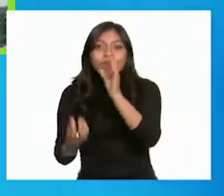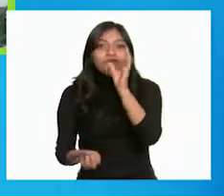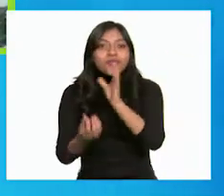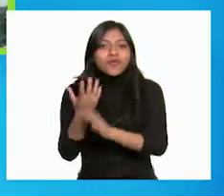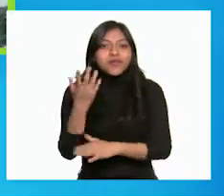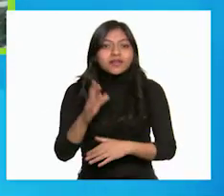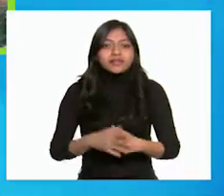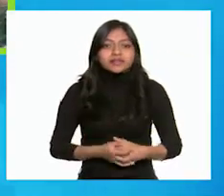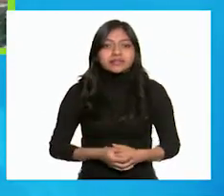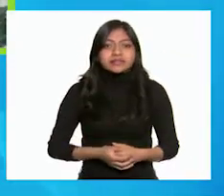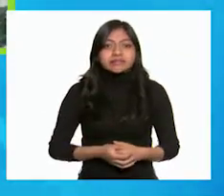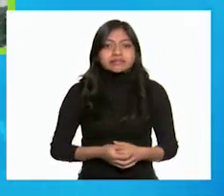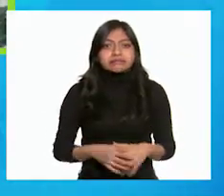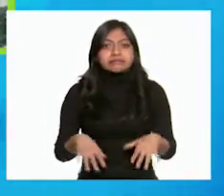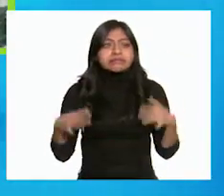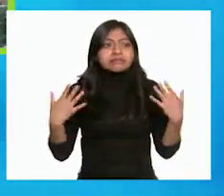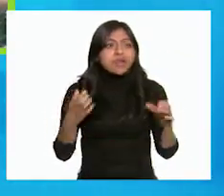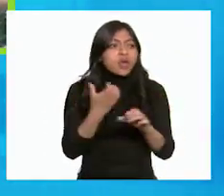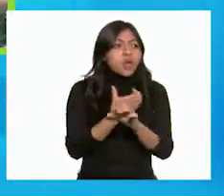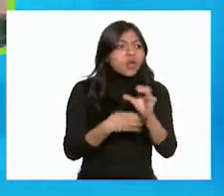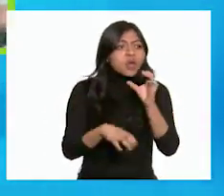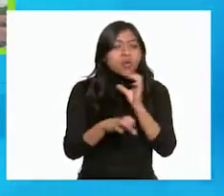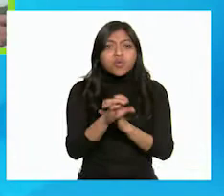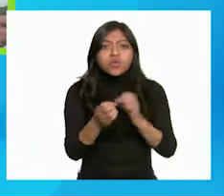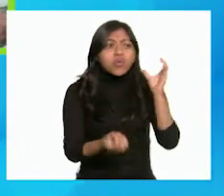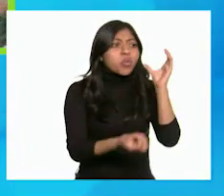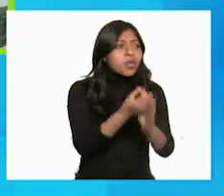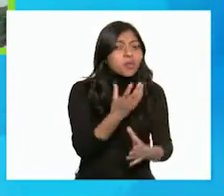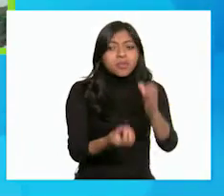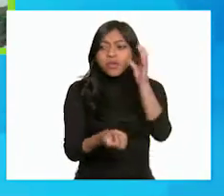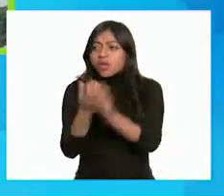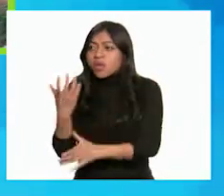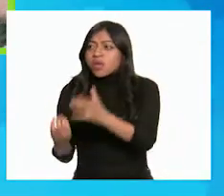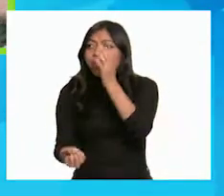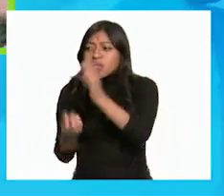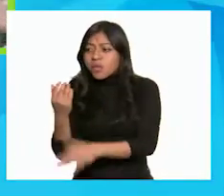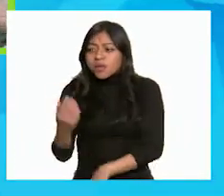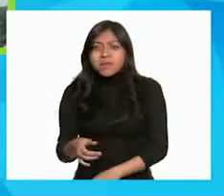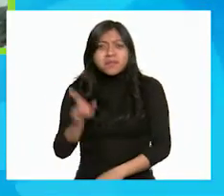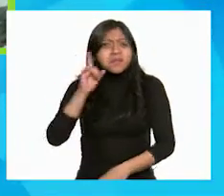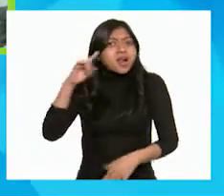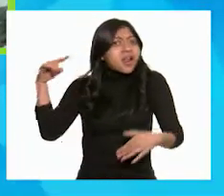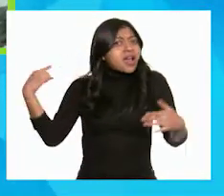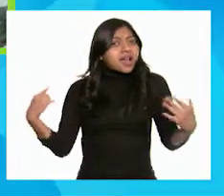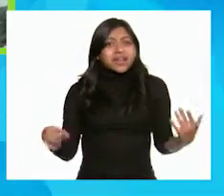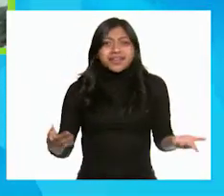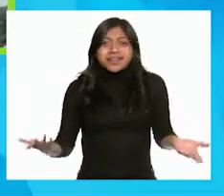¡Con tantas cosas no podemos vivir felices!